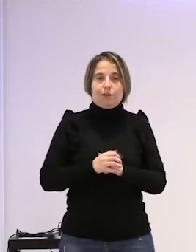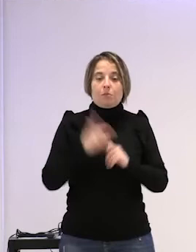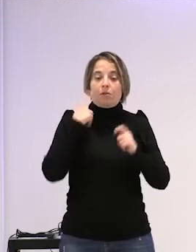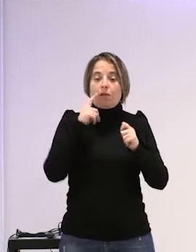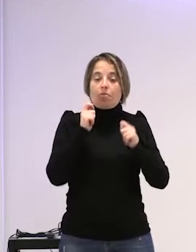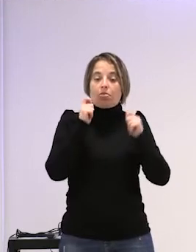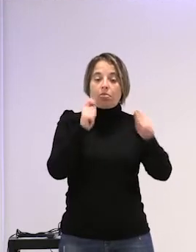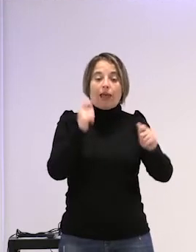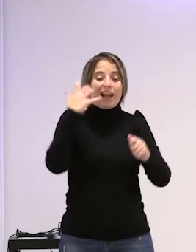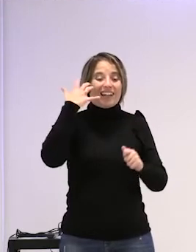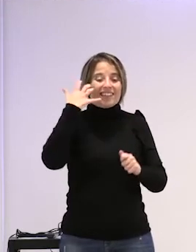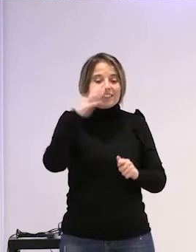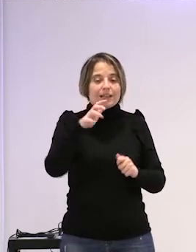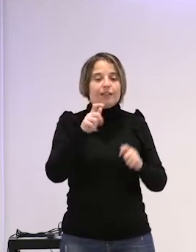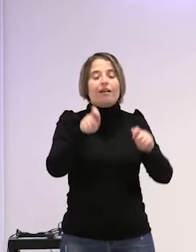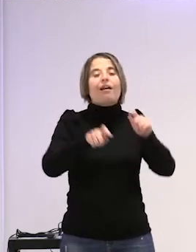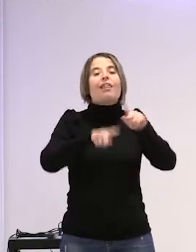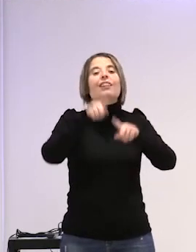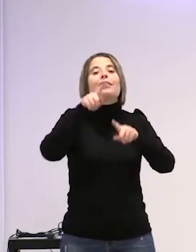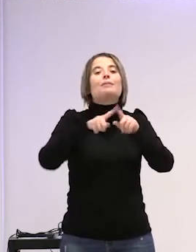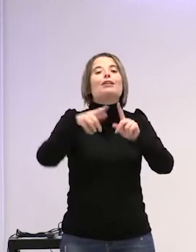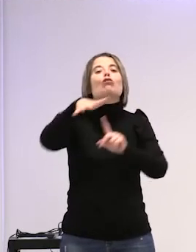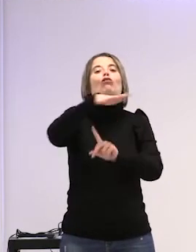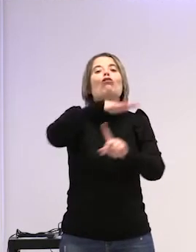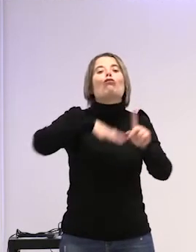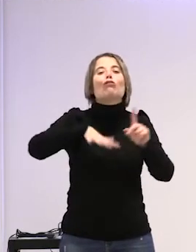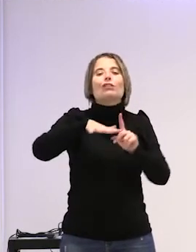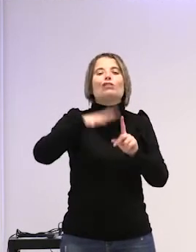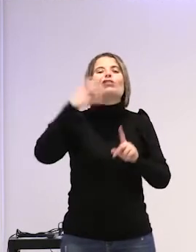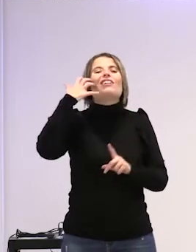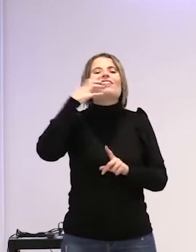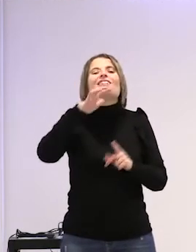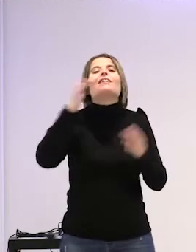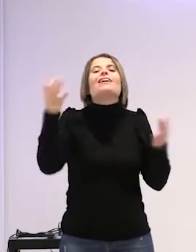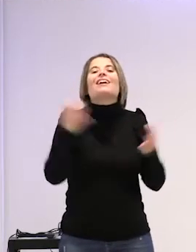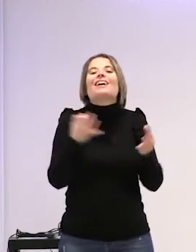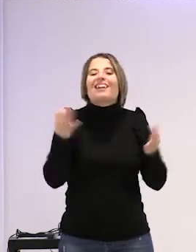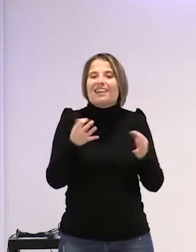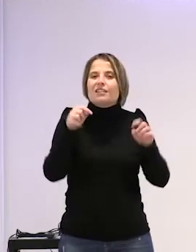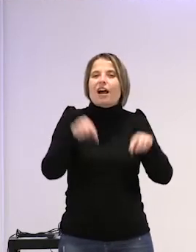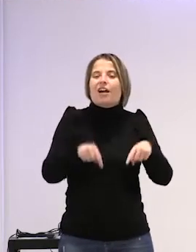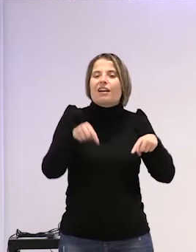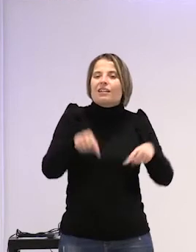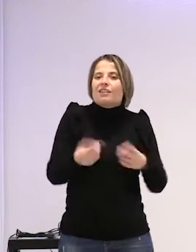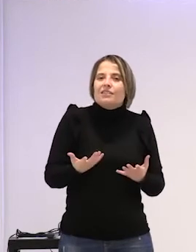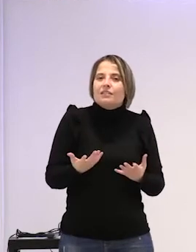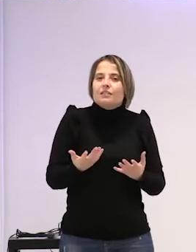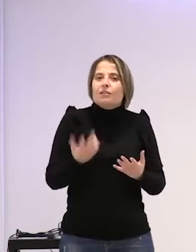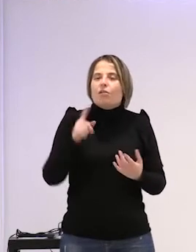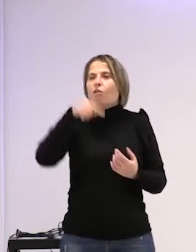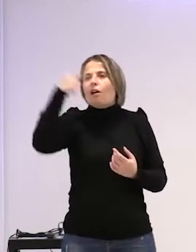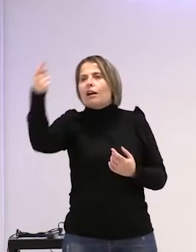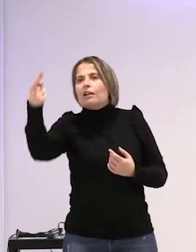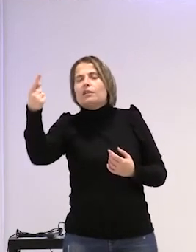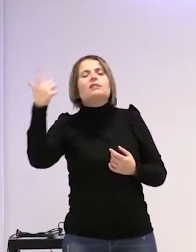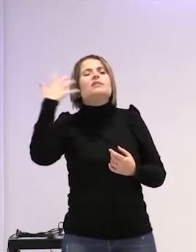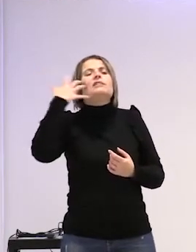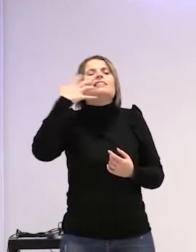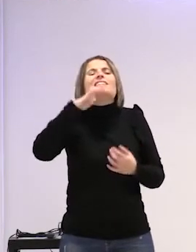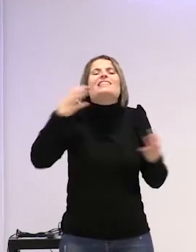calificación varía de acuerdo al contexto que es anormal aquí, que es anormal en otros momentos